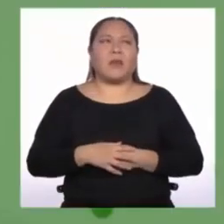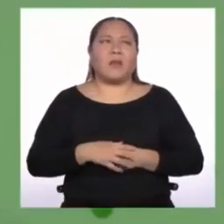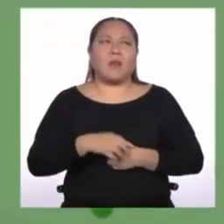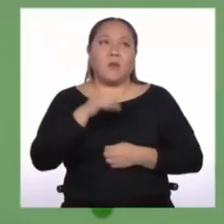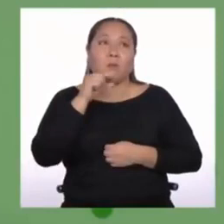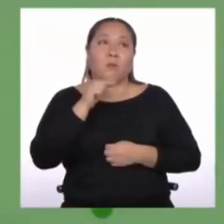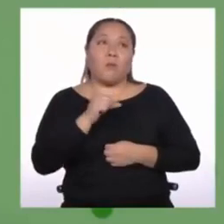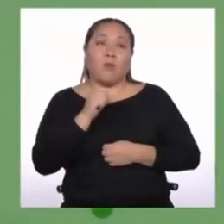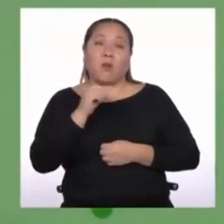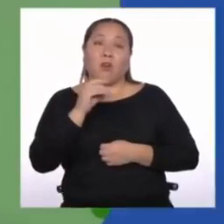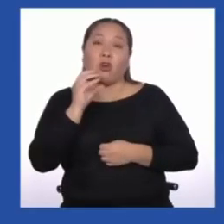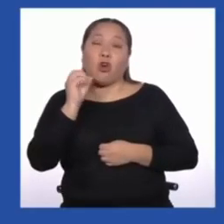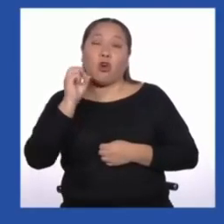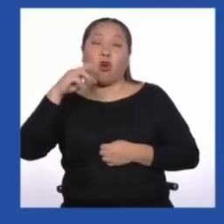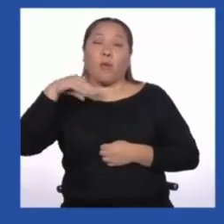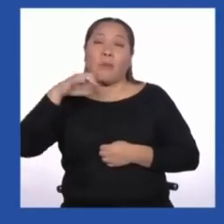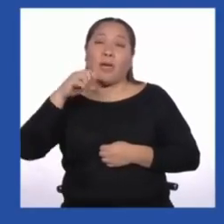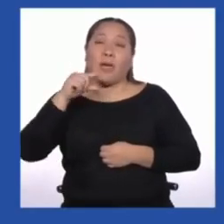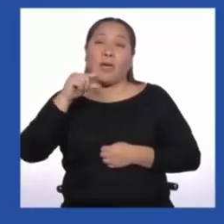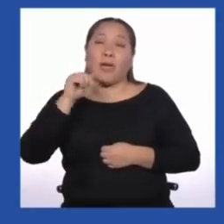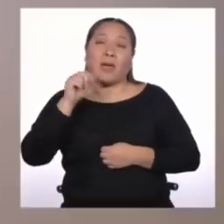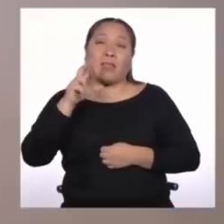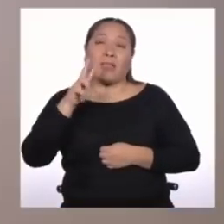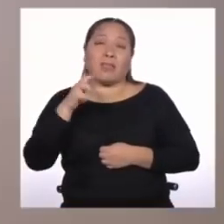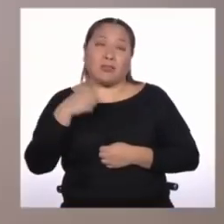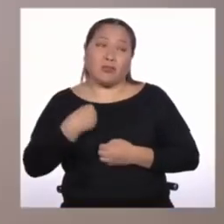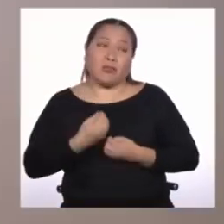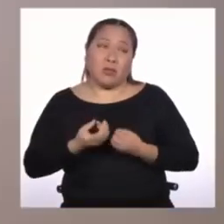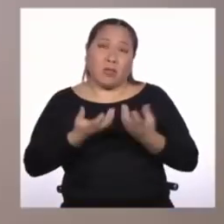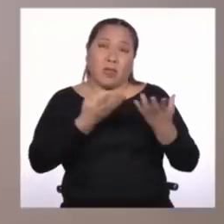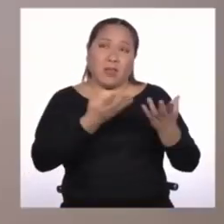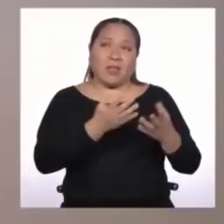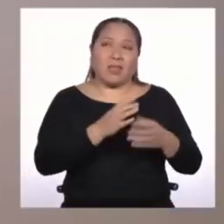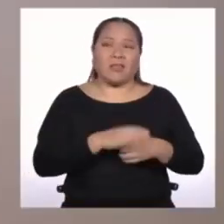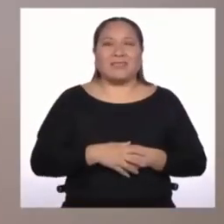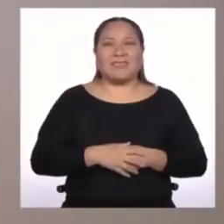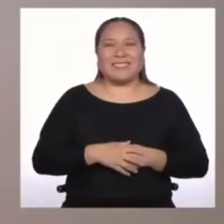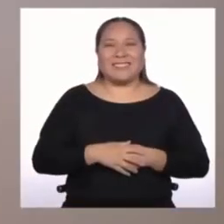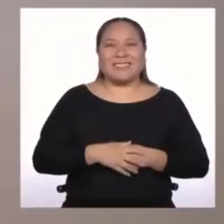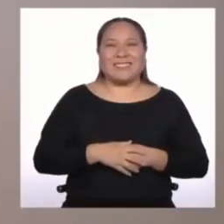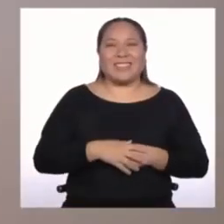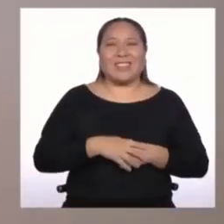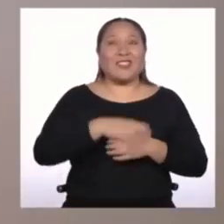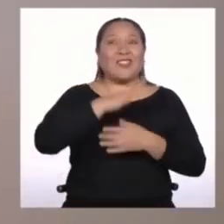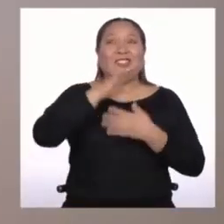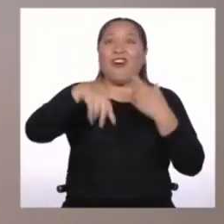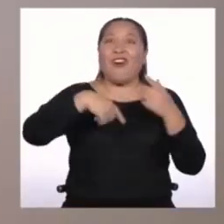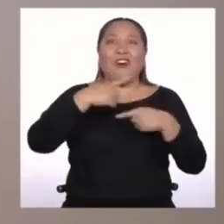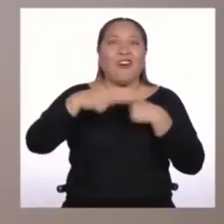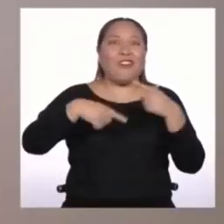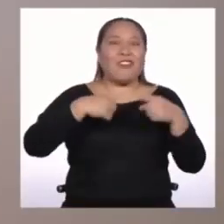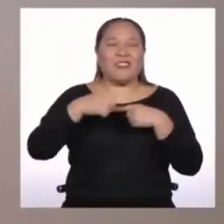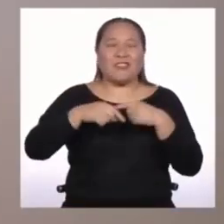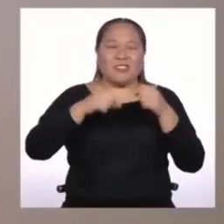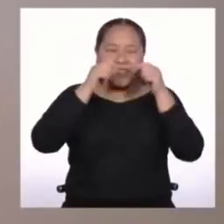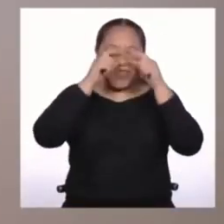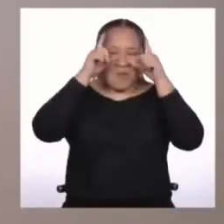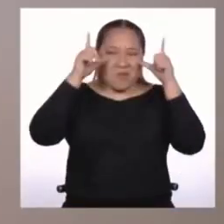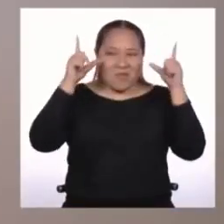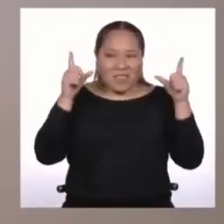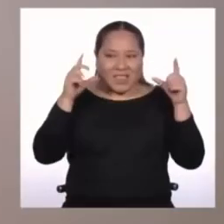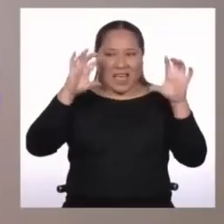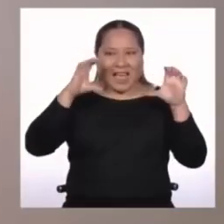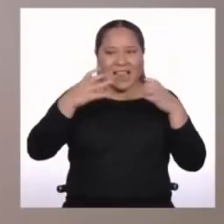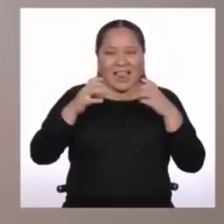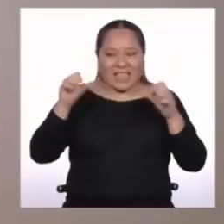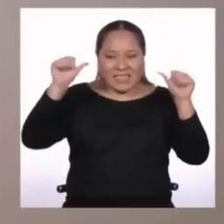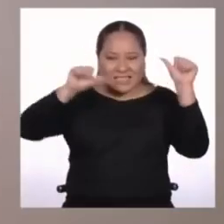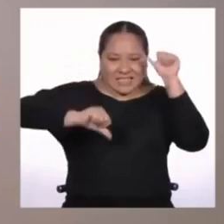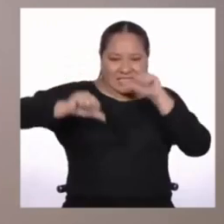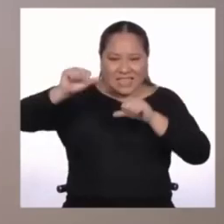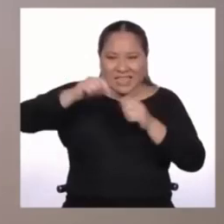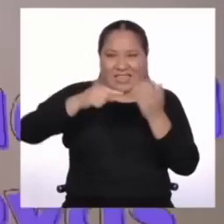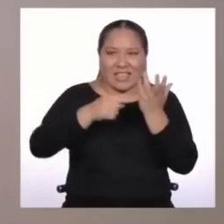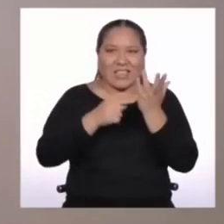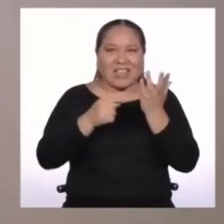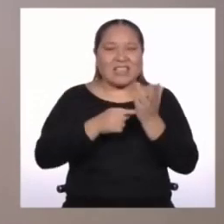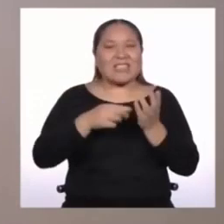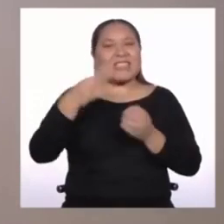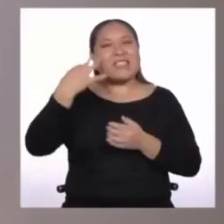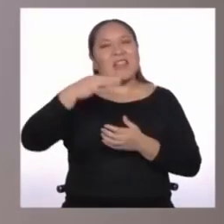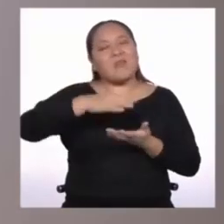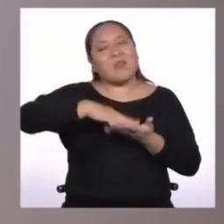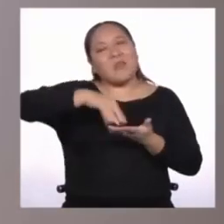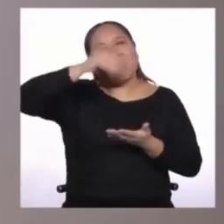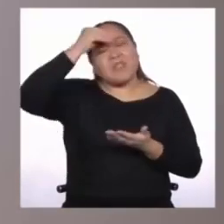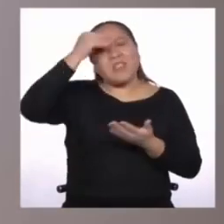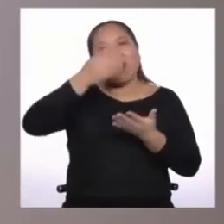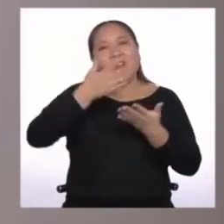3, te lo invitaría, pero me lo acabé todo. Todos los días termino más sorprendida con la clase de Ciencia y Tecnología, porque siempre aprendo cosas